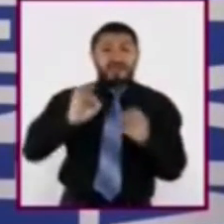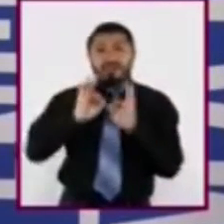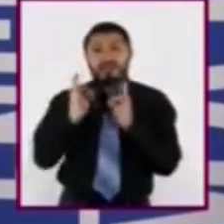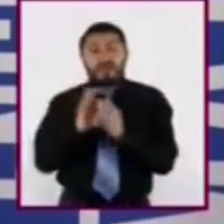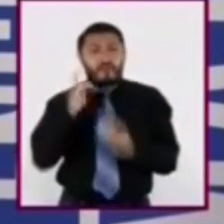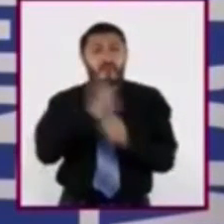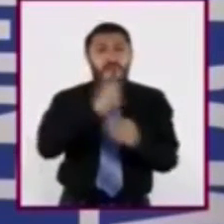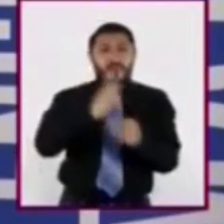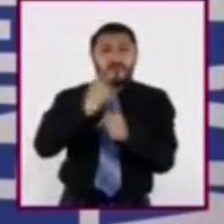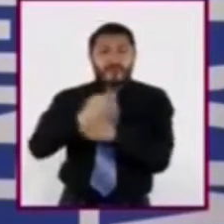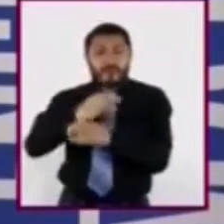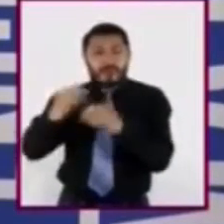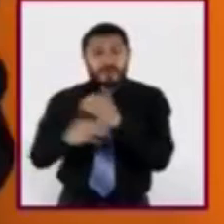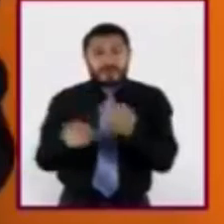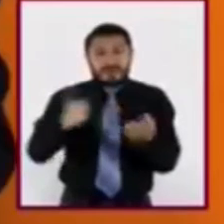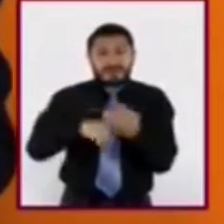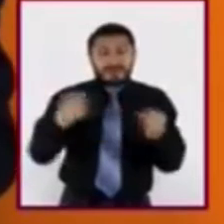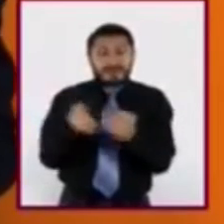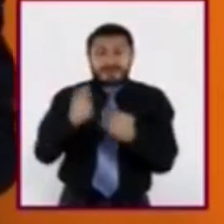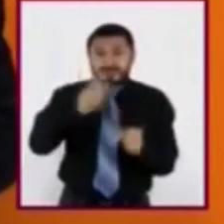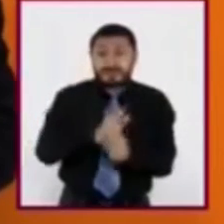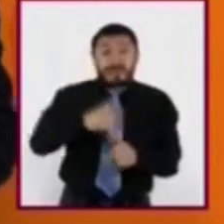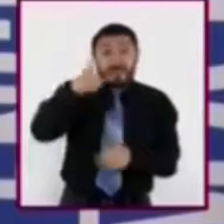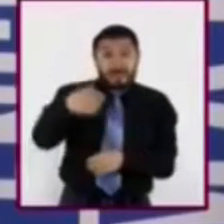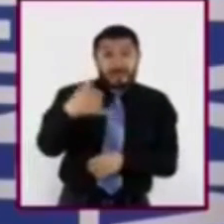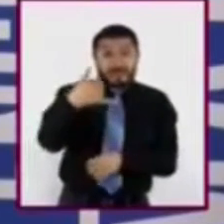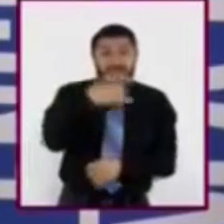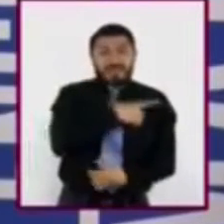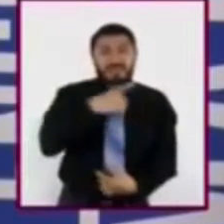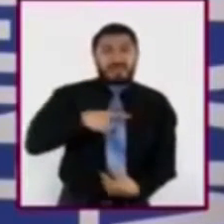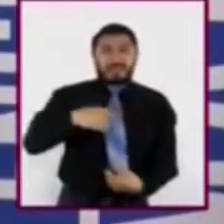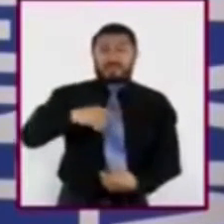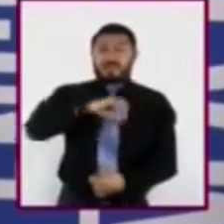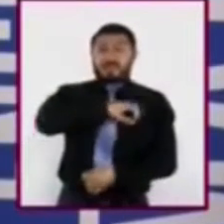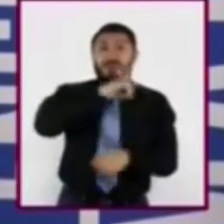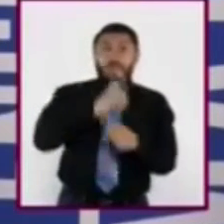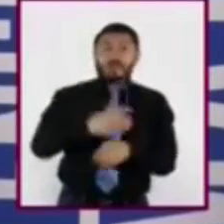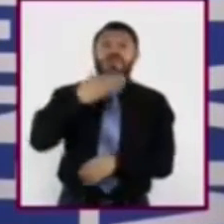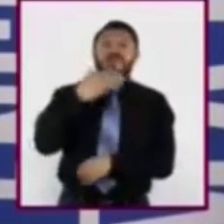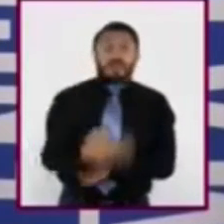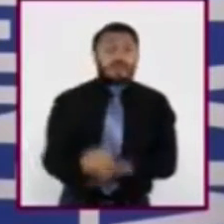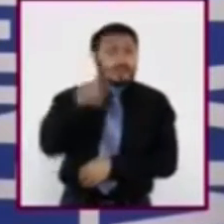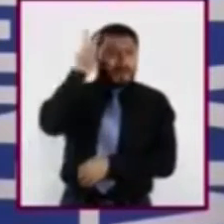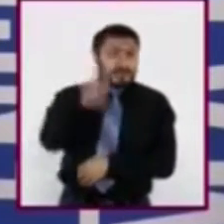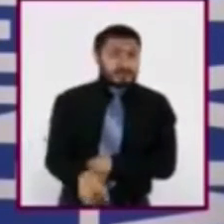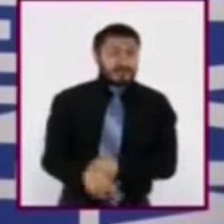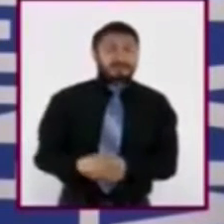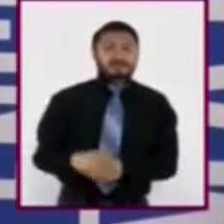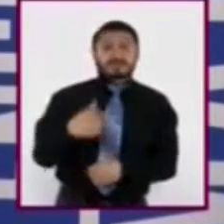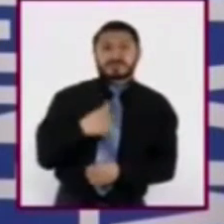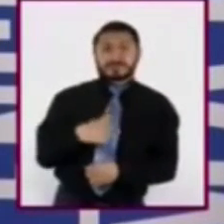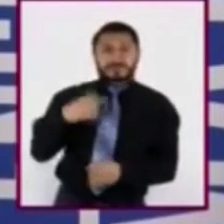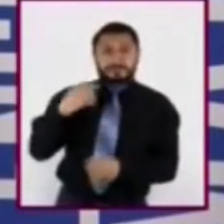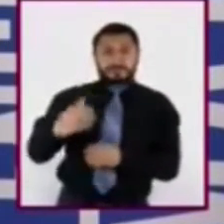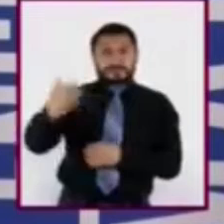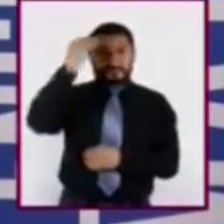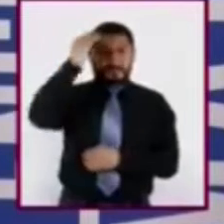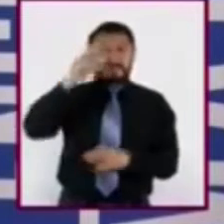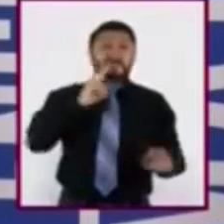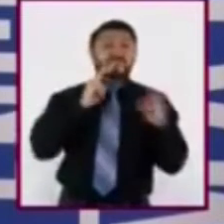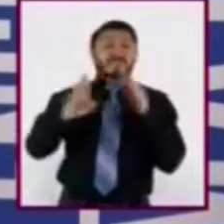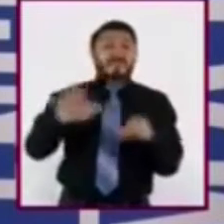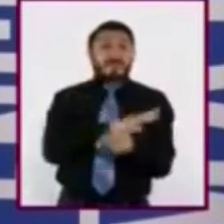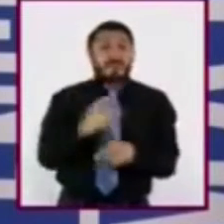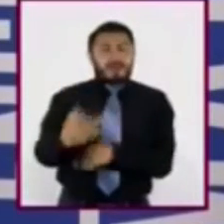relevantes de una sociedad y que deben ser oportunas y verídicas. Me entero de las noticias por los noticieros que vemos en